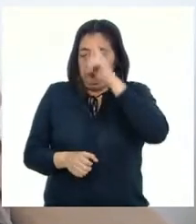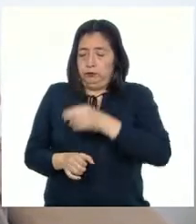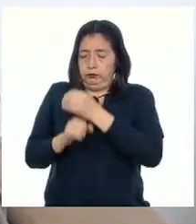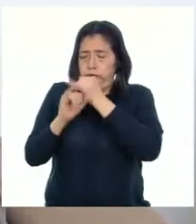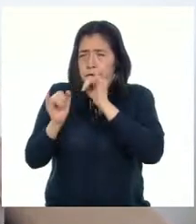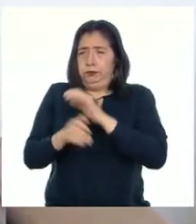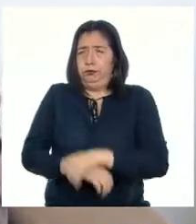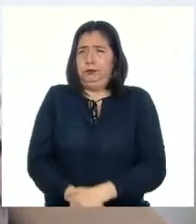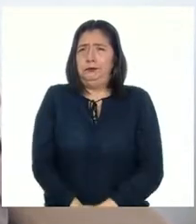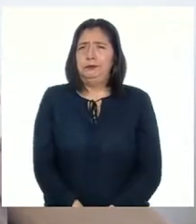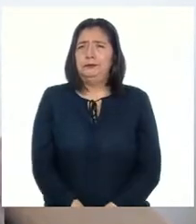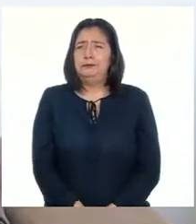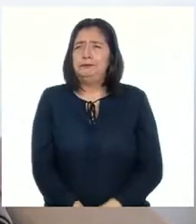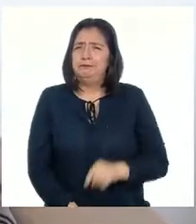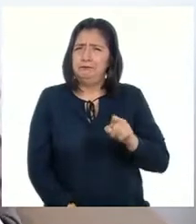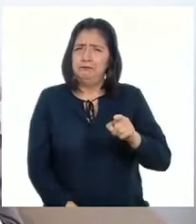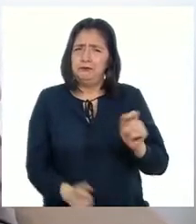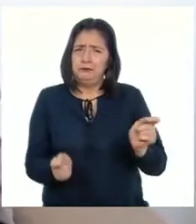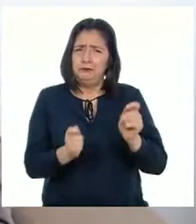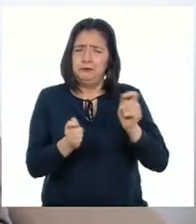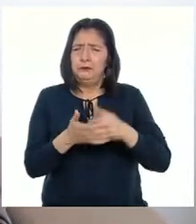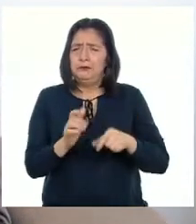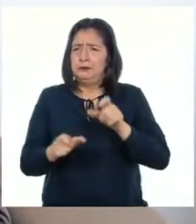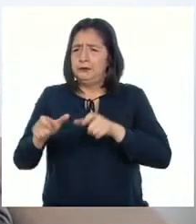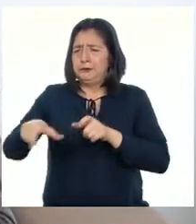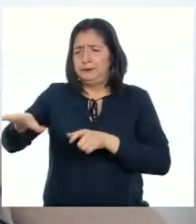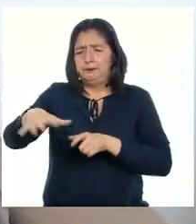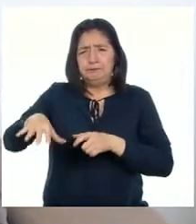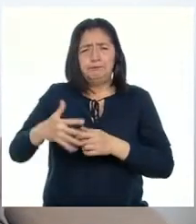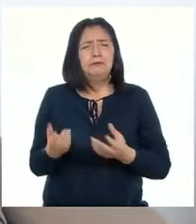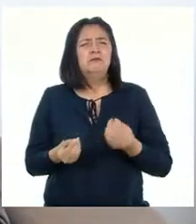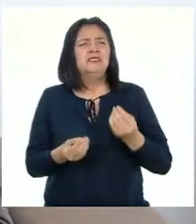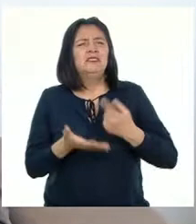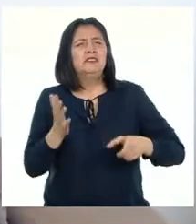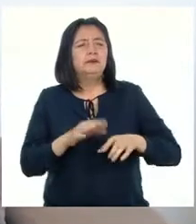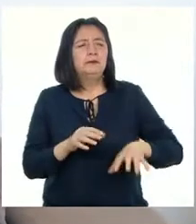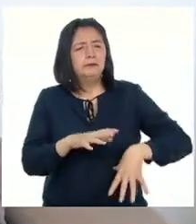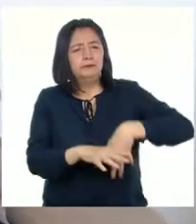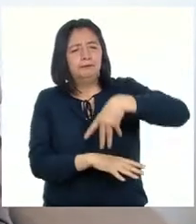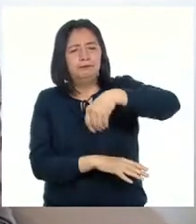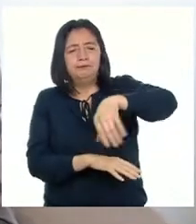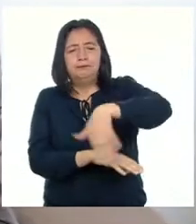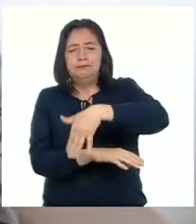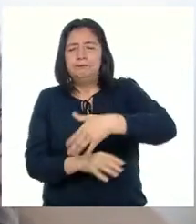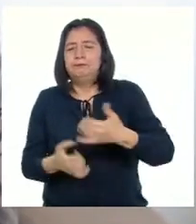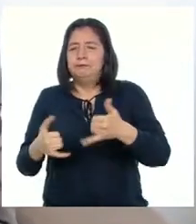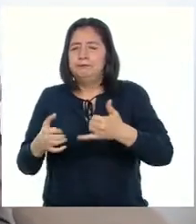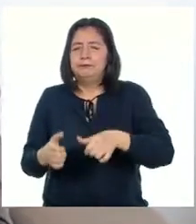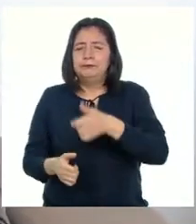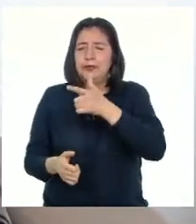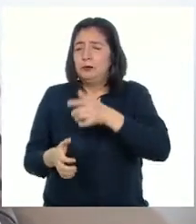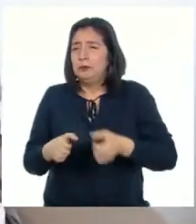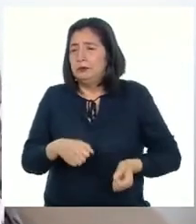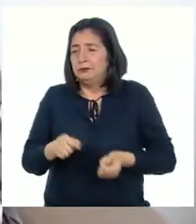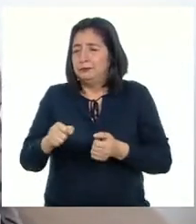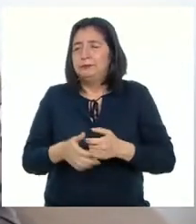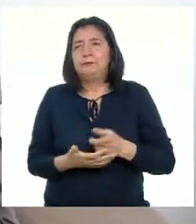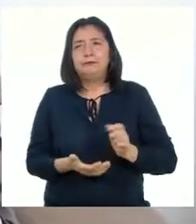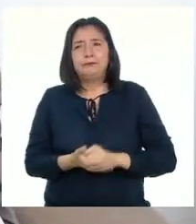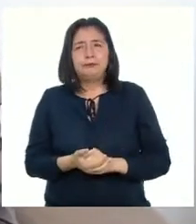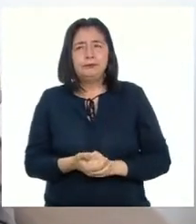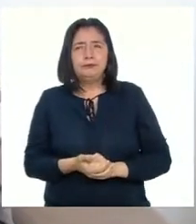El carnaval fue una fiesta popular que consistía en salir a las calles A jugar con agua, a organizar